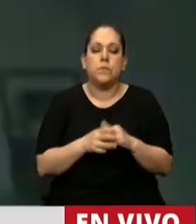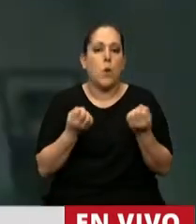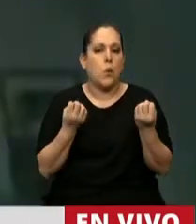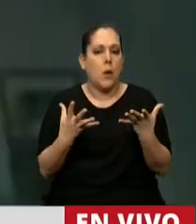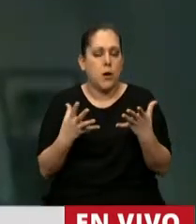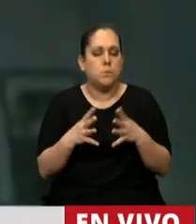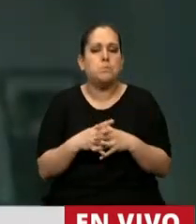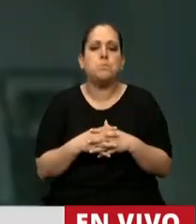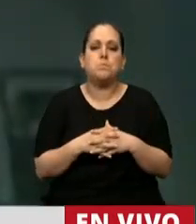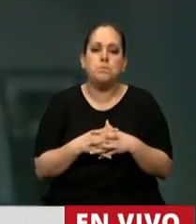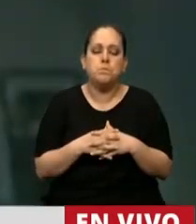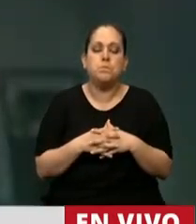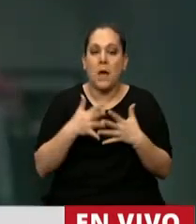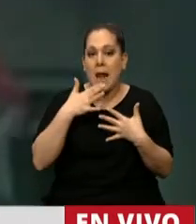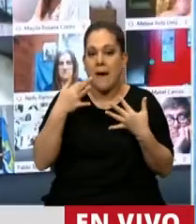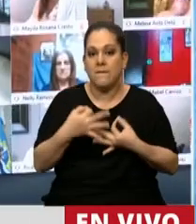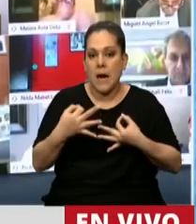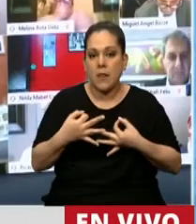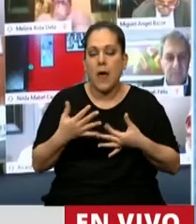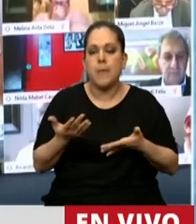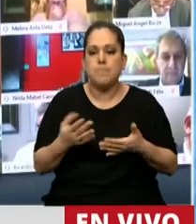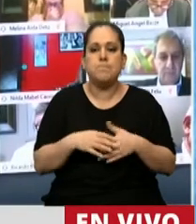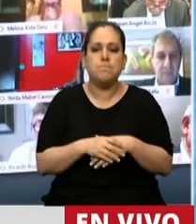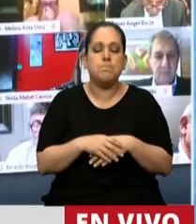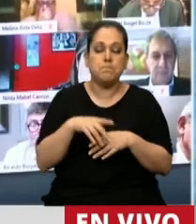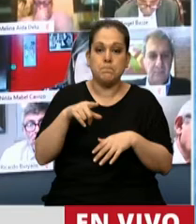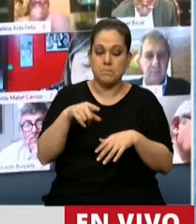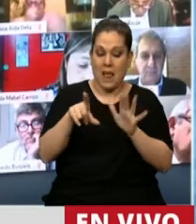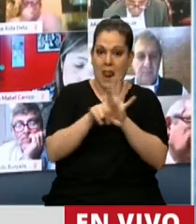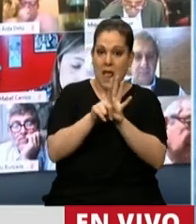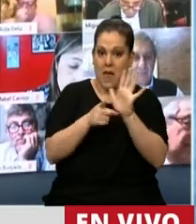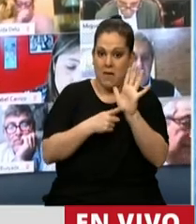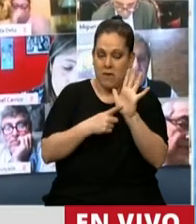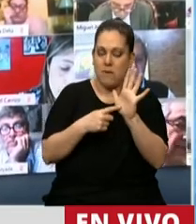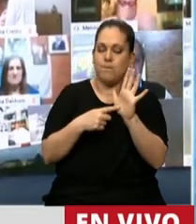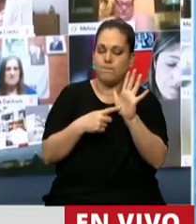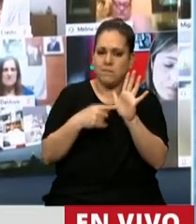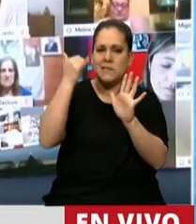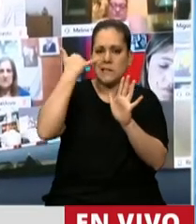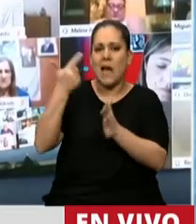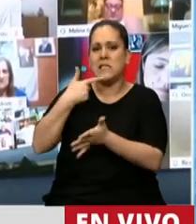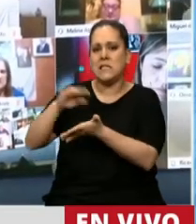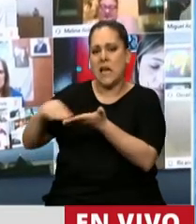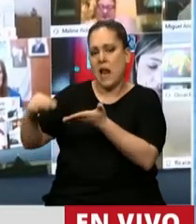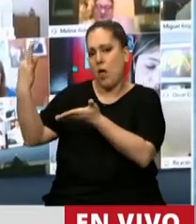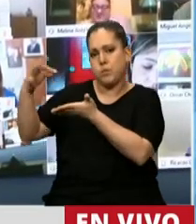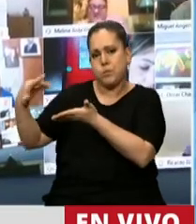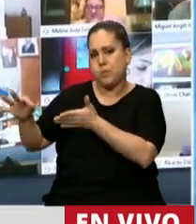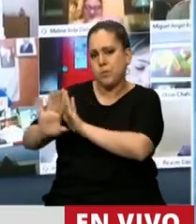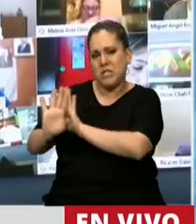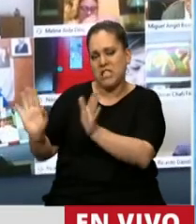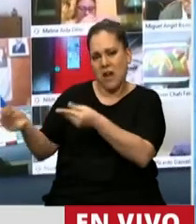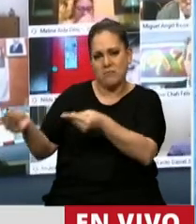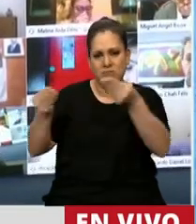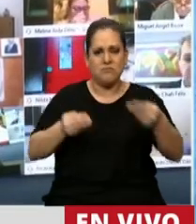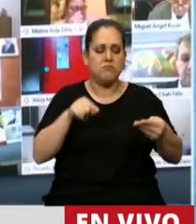Bueno, la verdad que esta ley que viene en revisión del Senado, yo creo que da la oportunidad